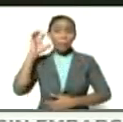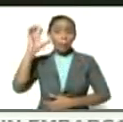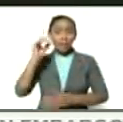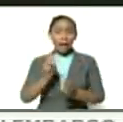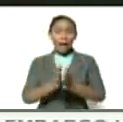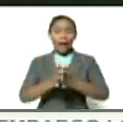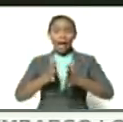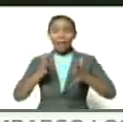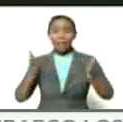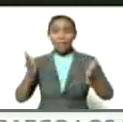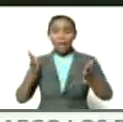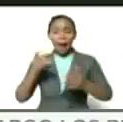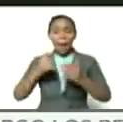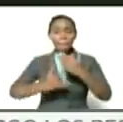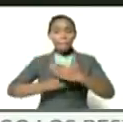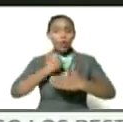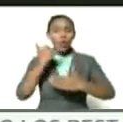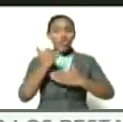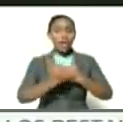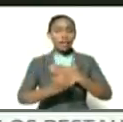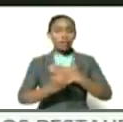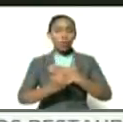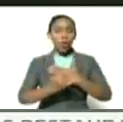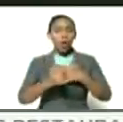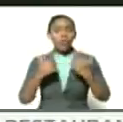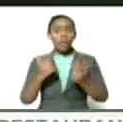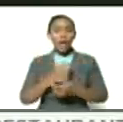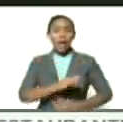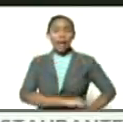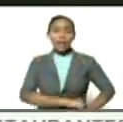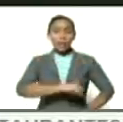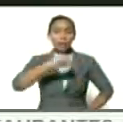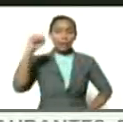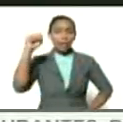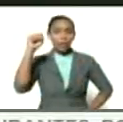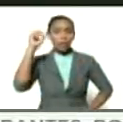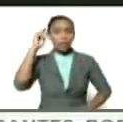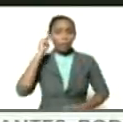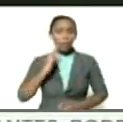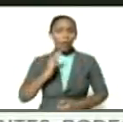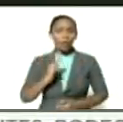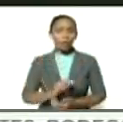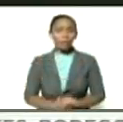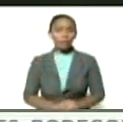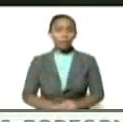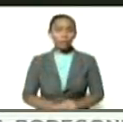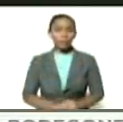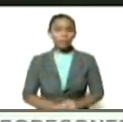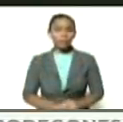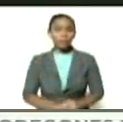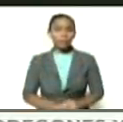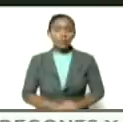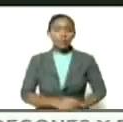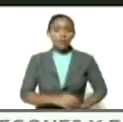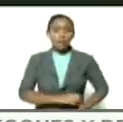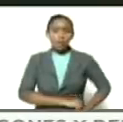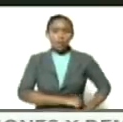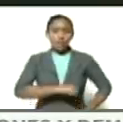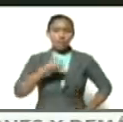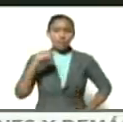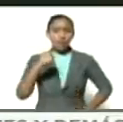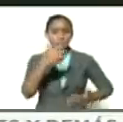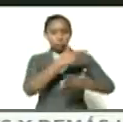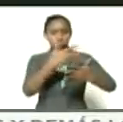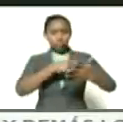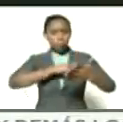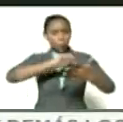el proyecto del libertador Simón Bolívar esgrimido en varios escritos